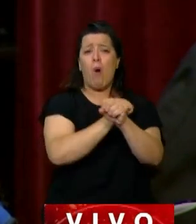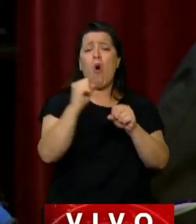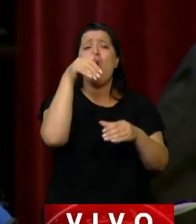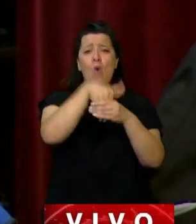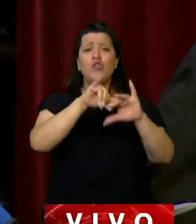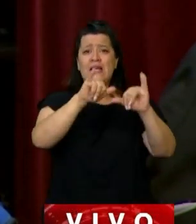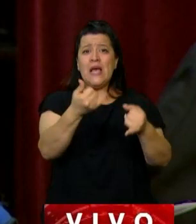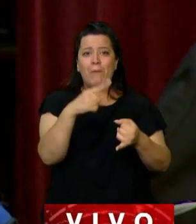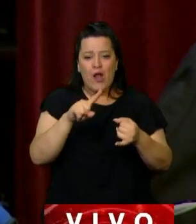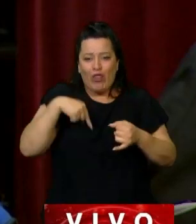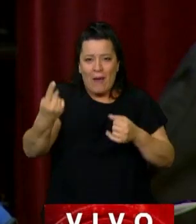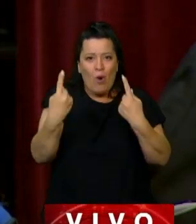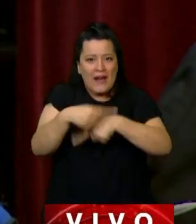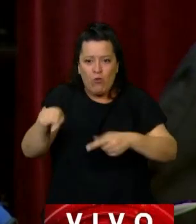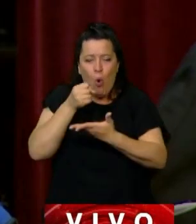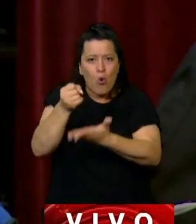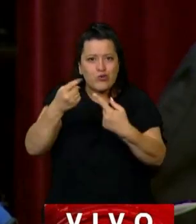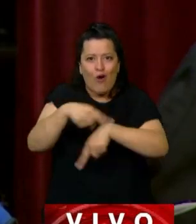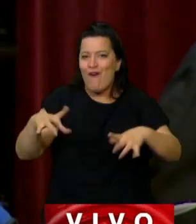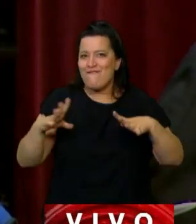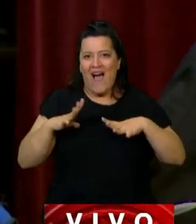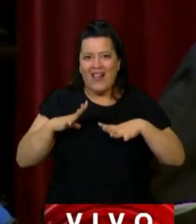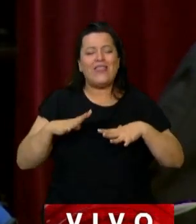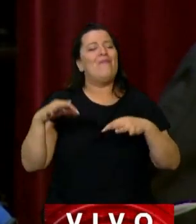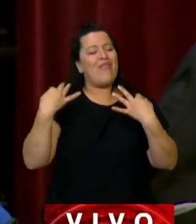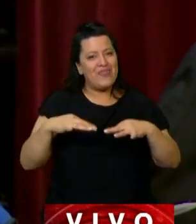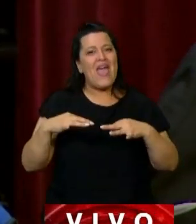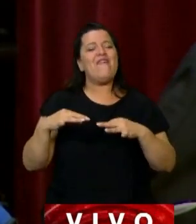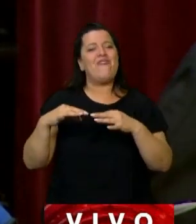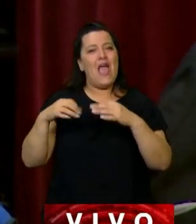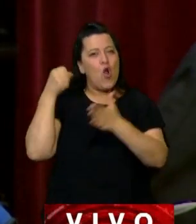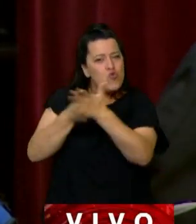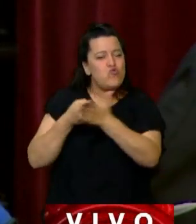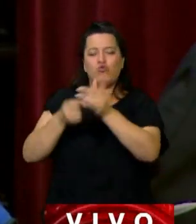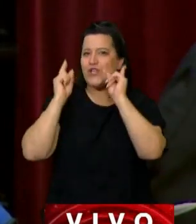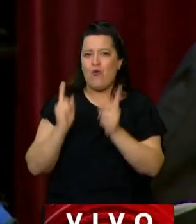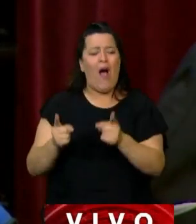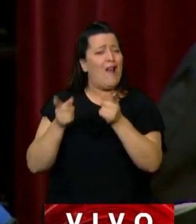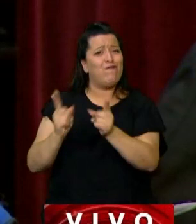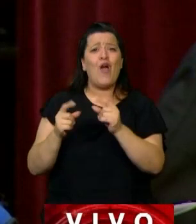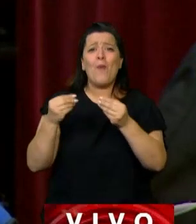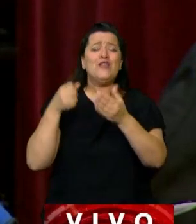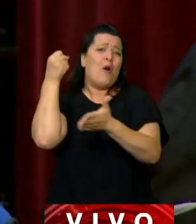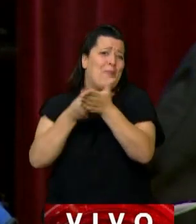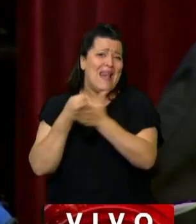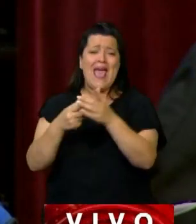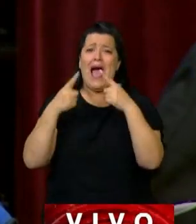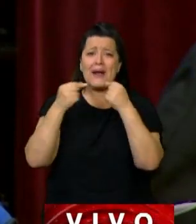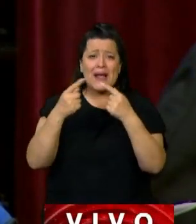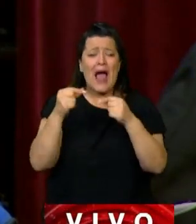pero los recursos después hay que garantizarlos también con la lucha y por eso la organización, la pelea que ustedes